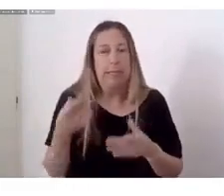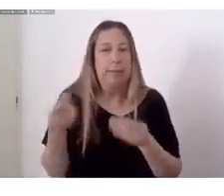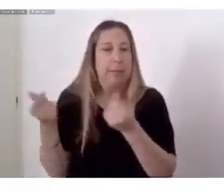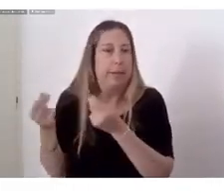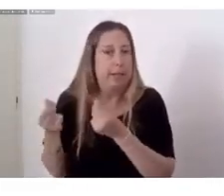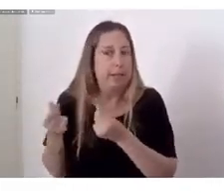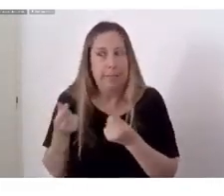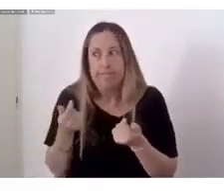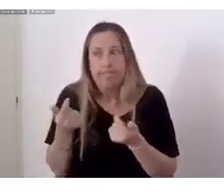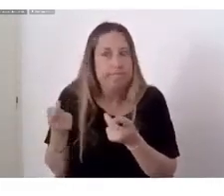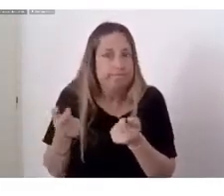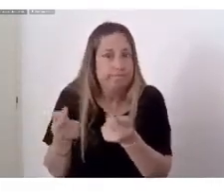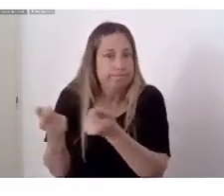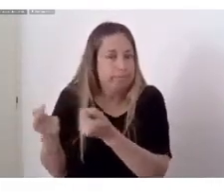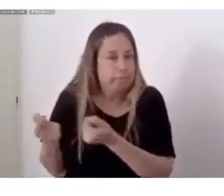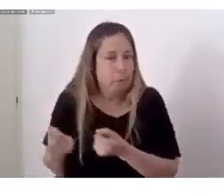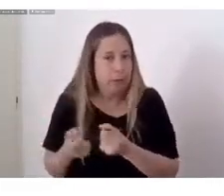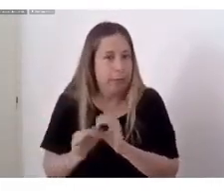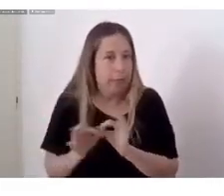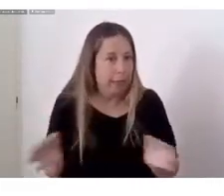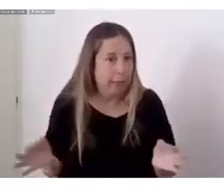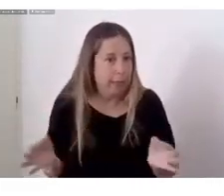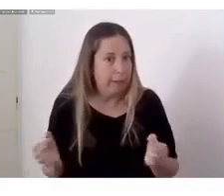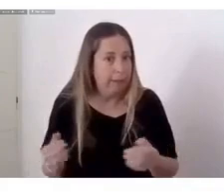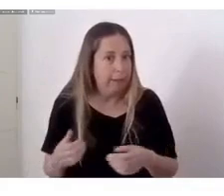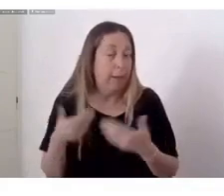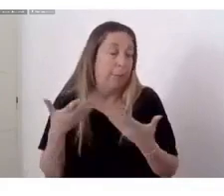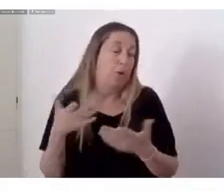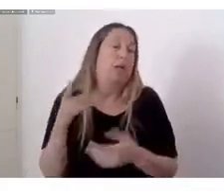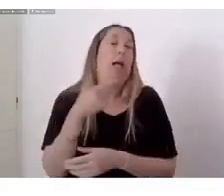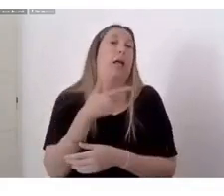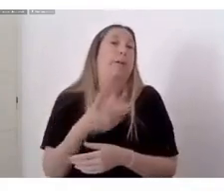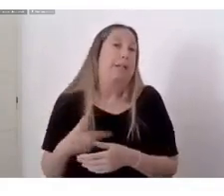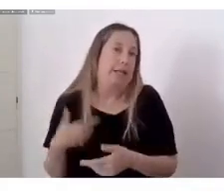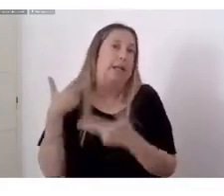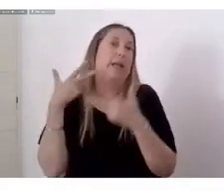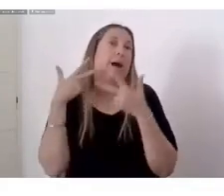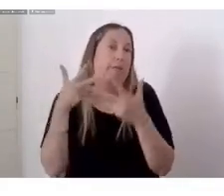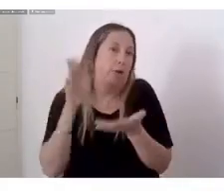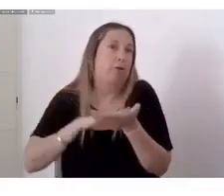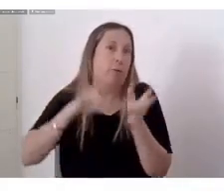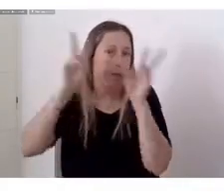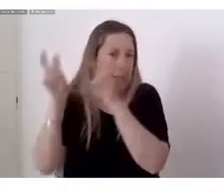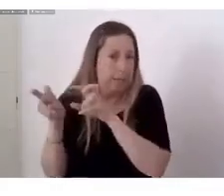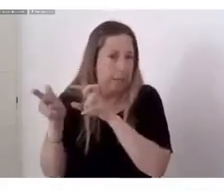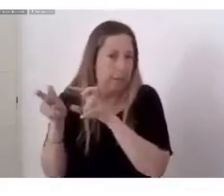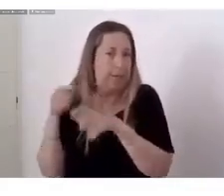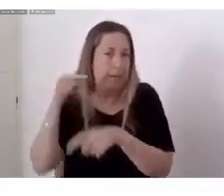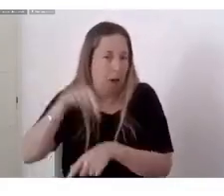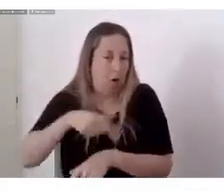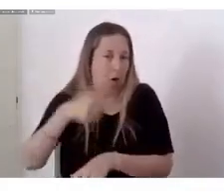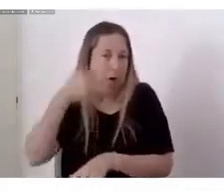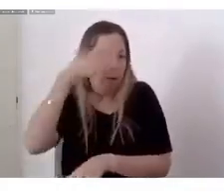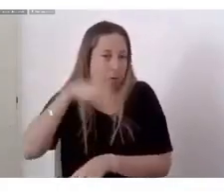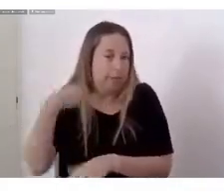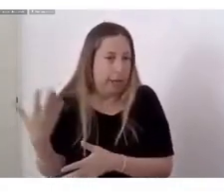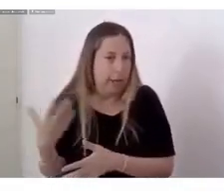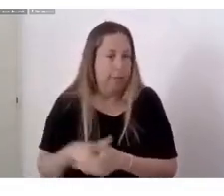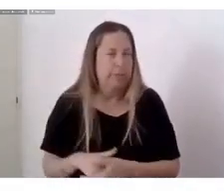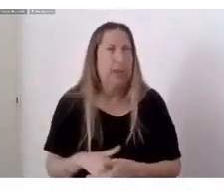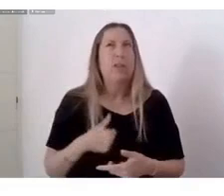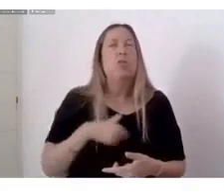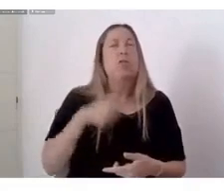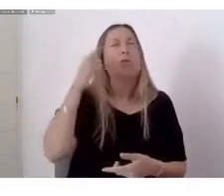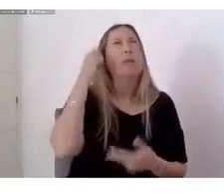el medio De las campañas Y ahora Oficializado Entonces ¿Qué va a pasar Con la cultura Digo yo?